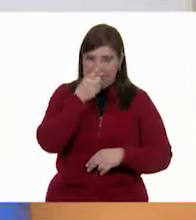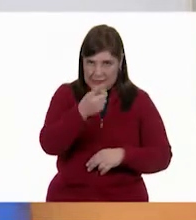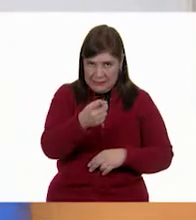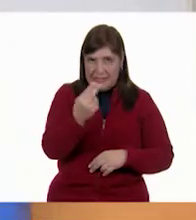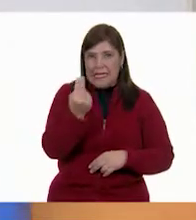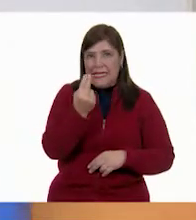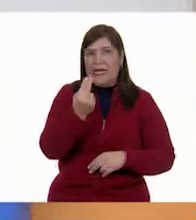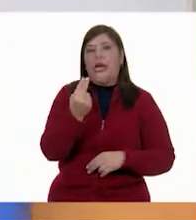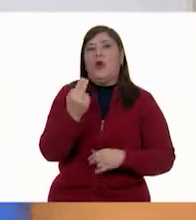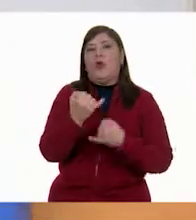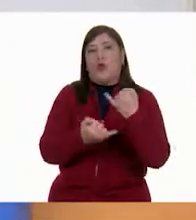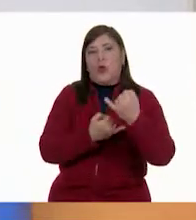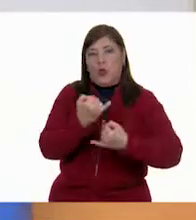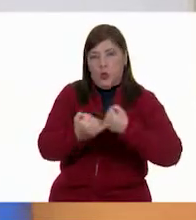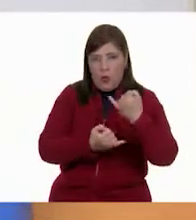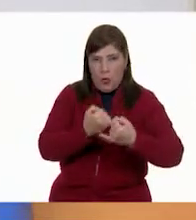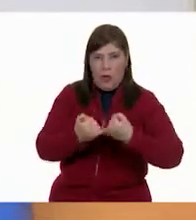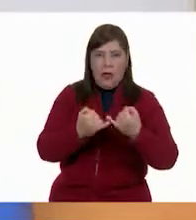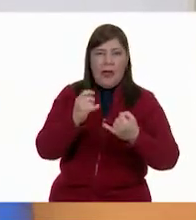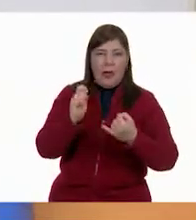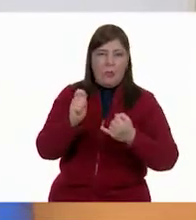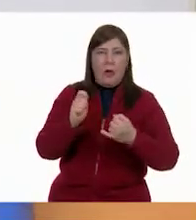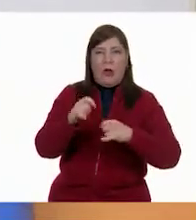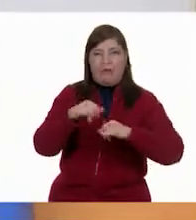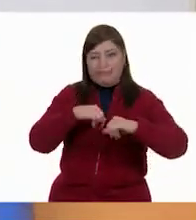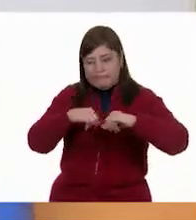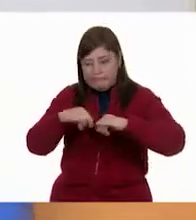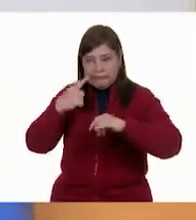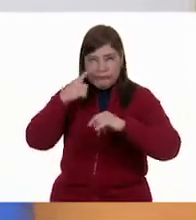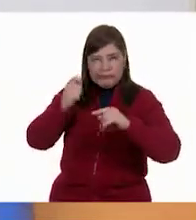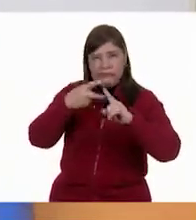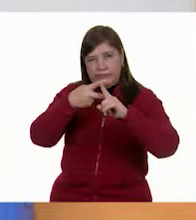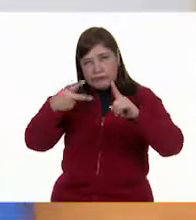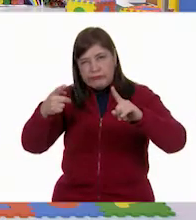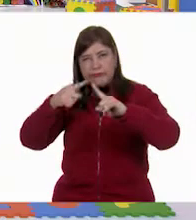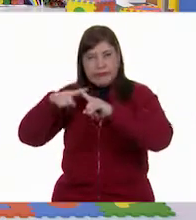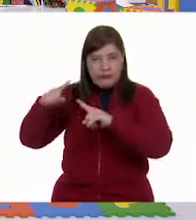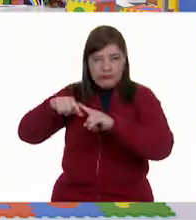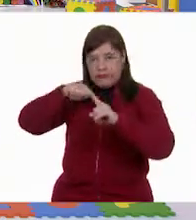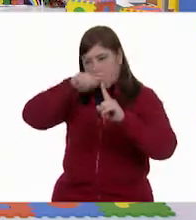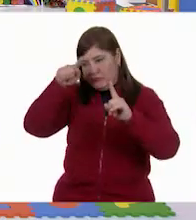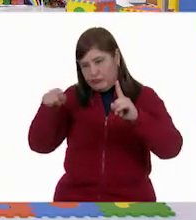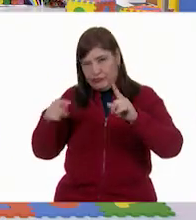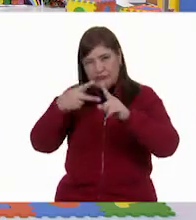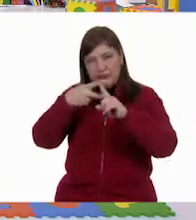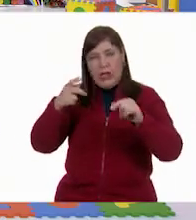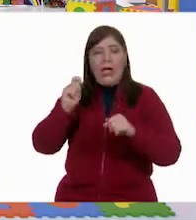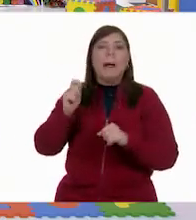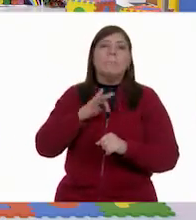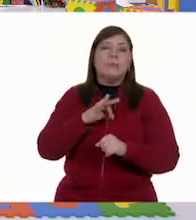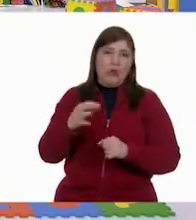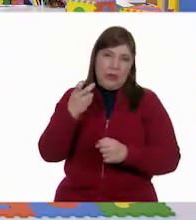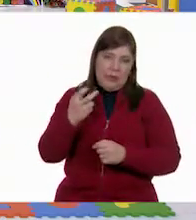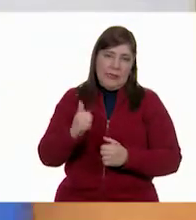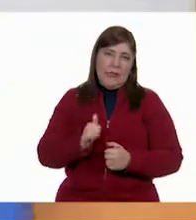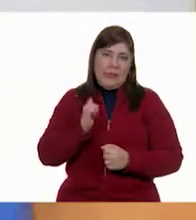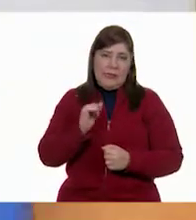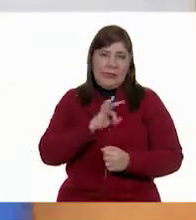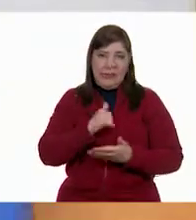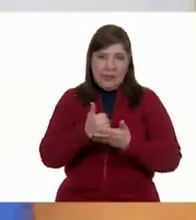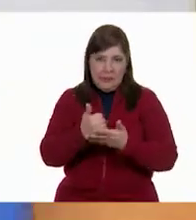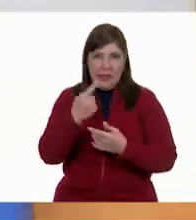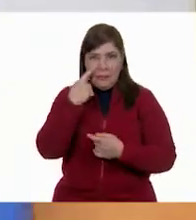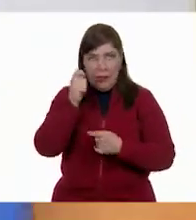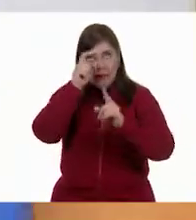nuestro juego de geometría para hacer trazos muy precisos. Y qué mejor en nuestras gráficas de barra. Que queden súper limpias